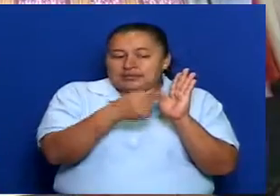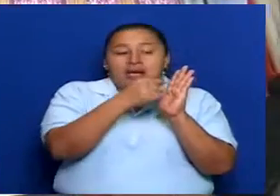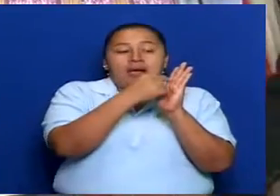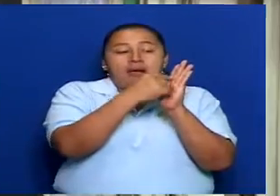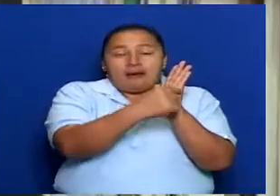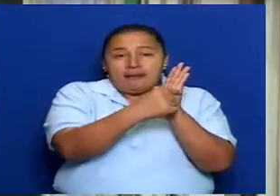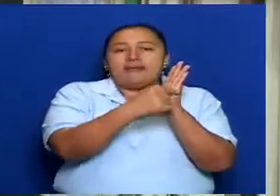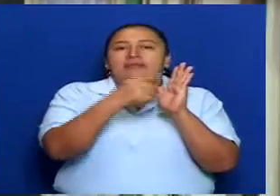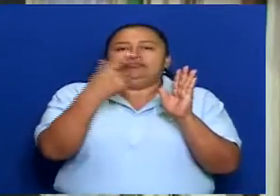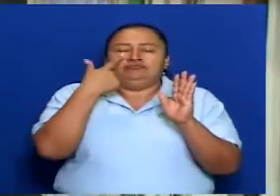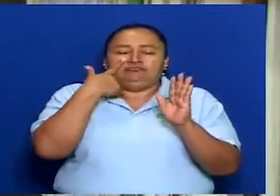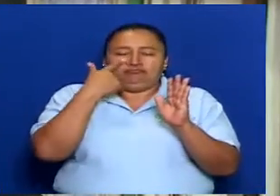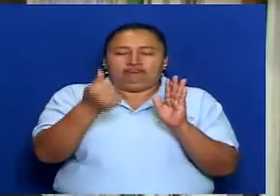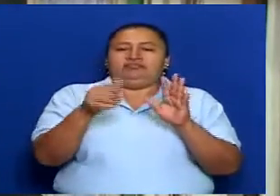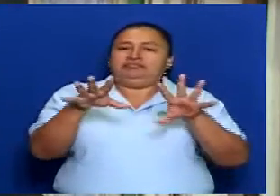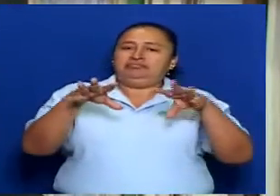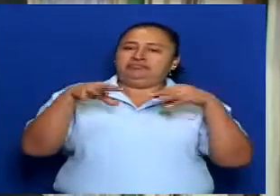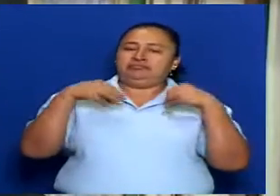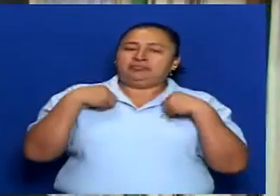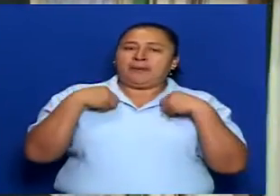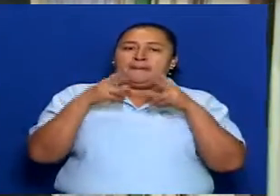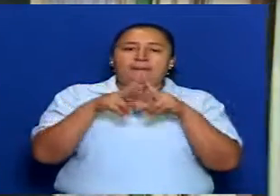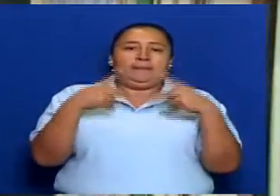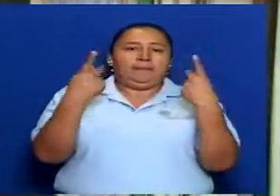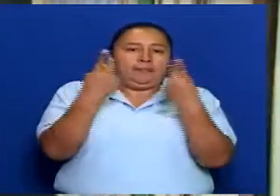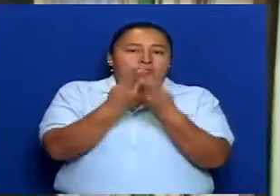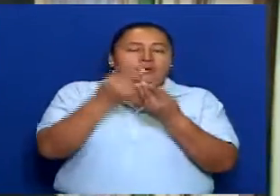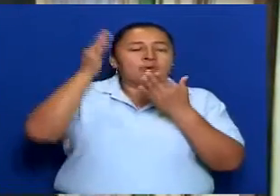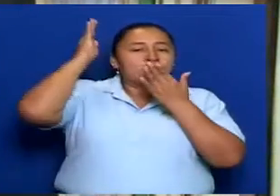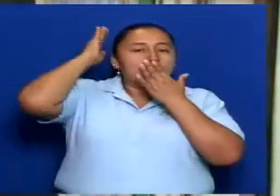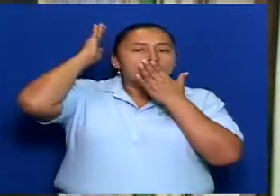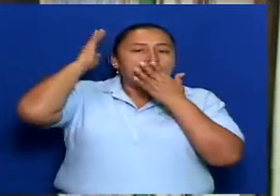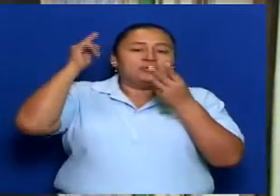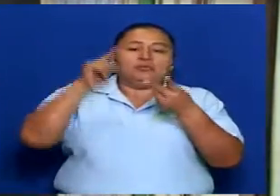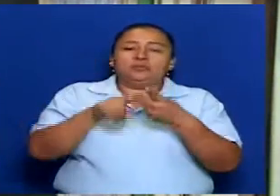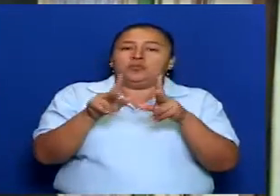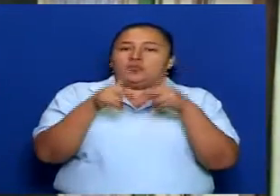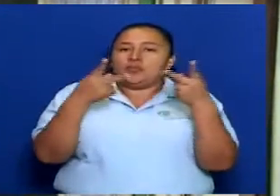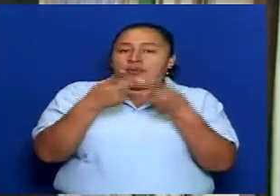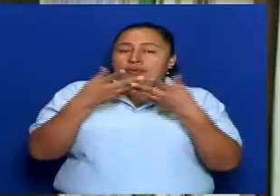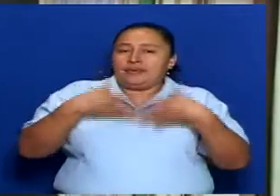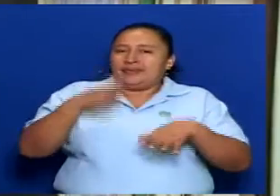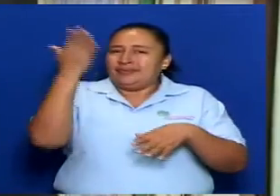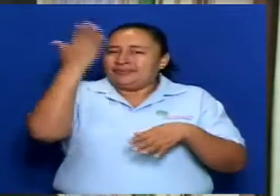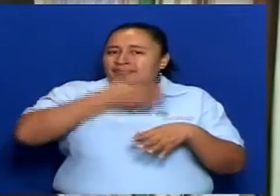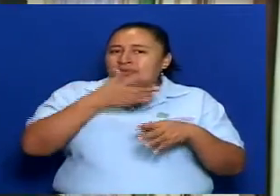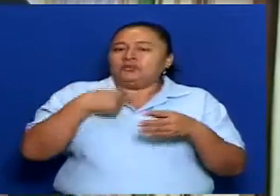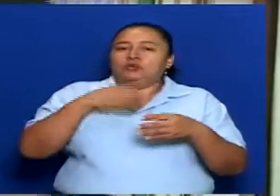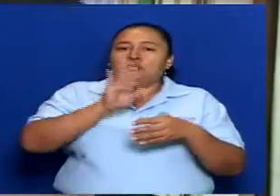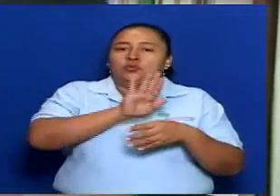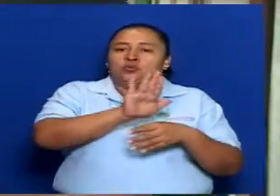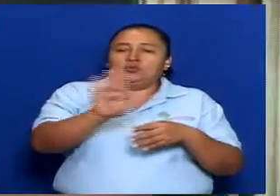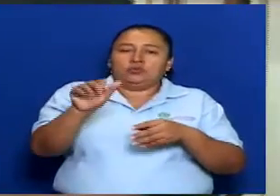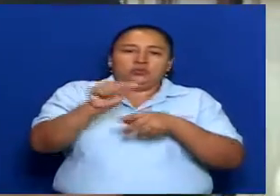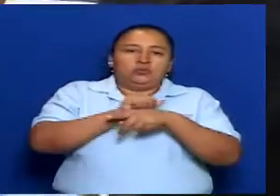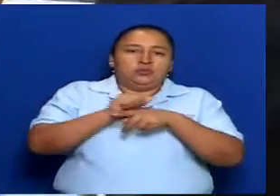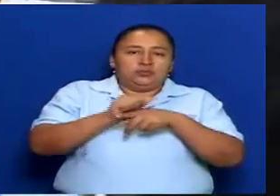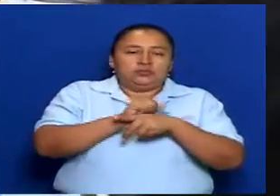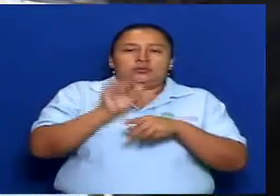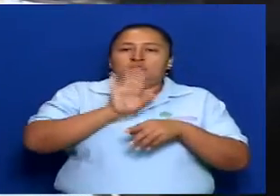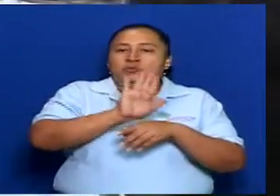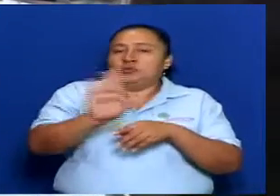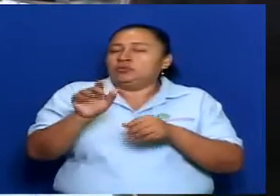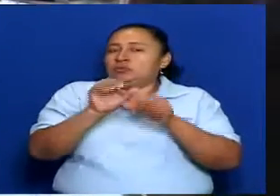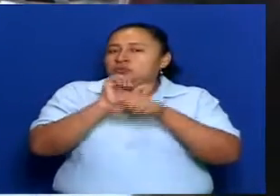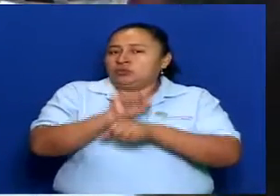pueblos originarios, de los pueblos afrodescendientes, de sus costumbres, de sus prácticas, de ir promoviendo,